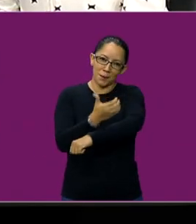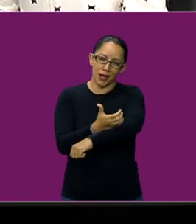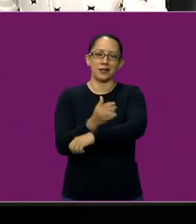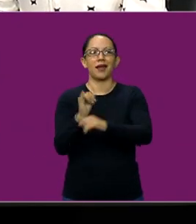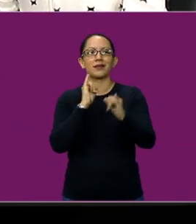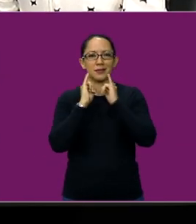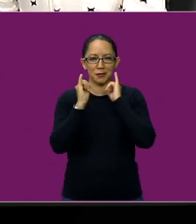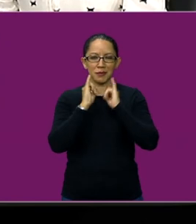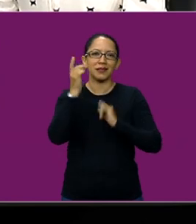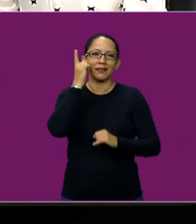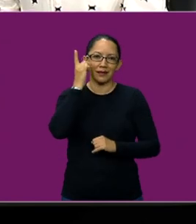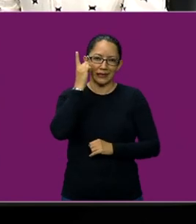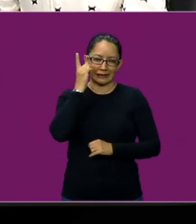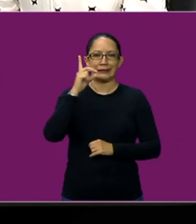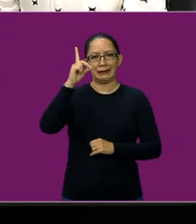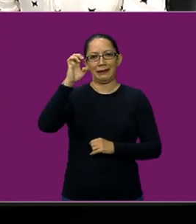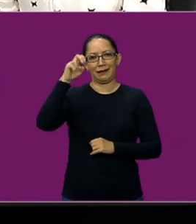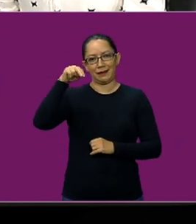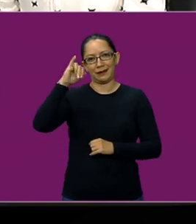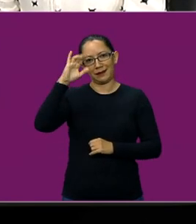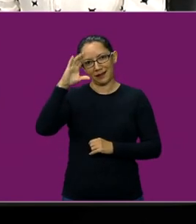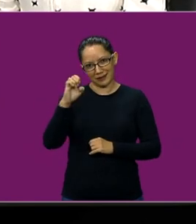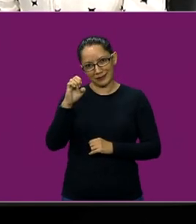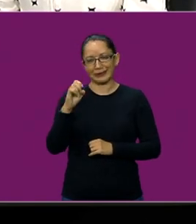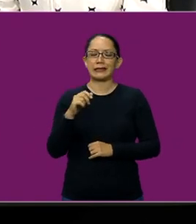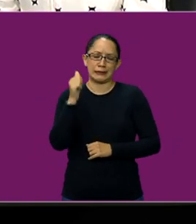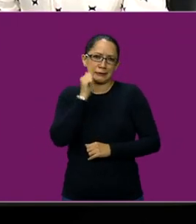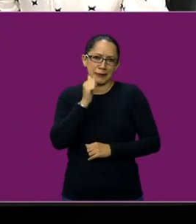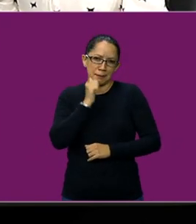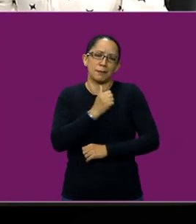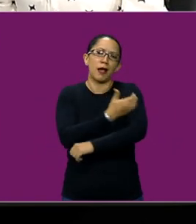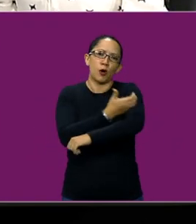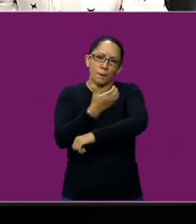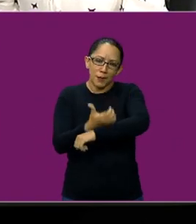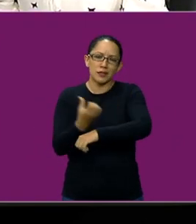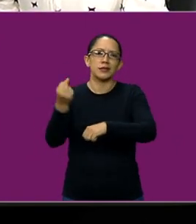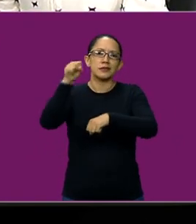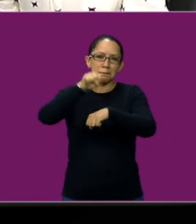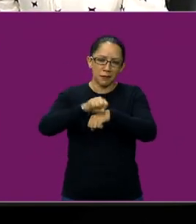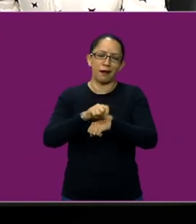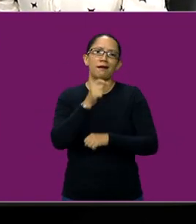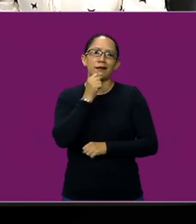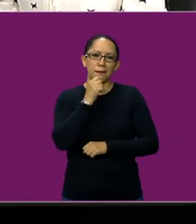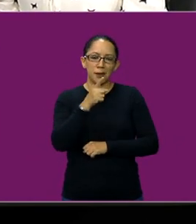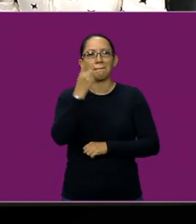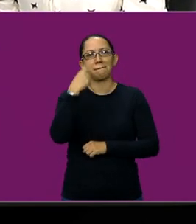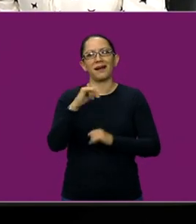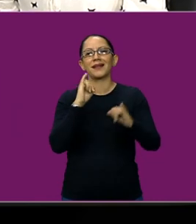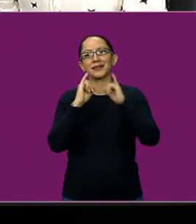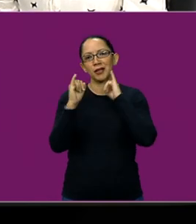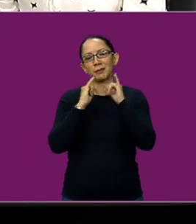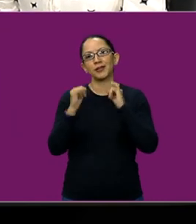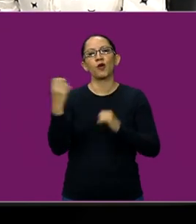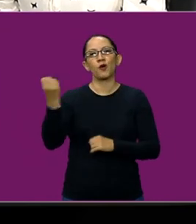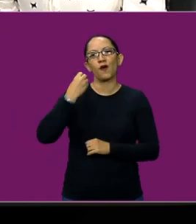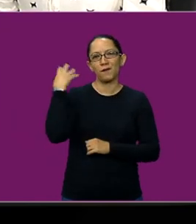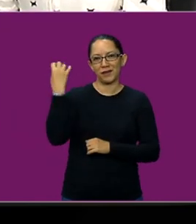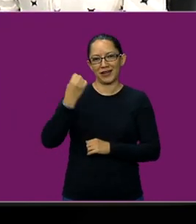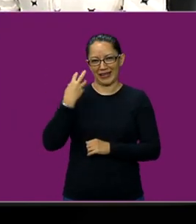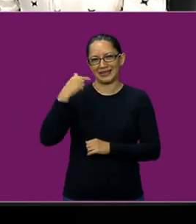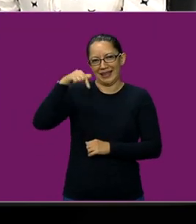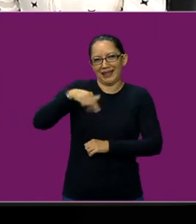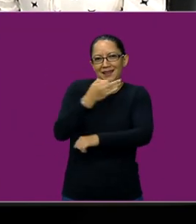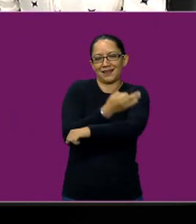Lagunes Schong, que es nuestra intérprete en las conferencias de salud que le transmitimos aquí en vivo desde Palacio de Gobierno